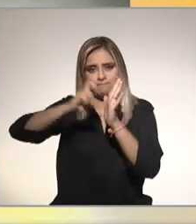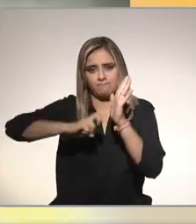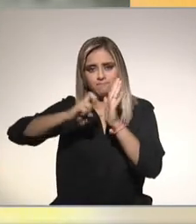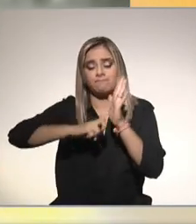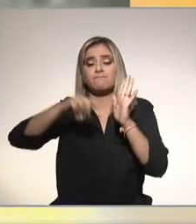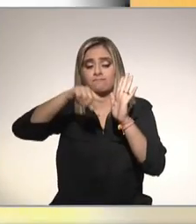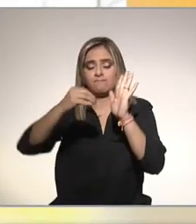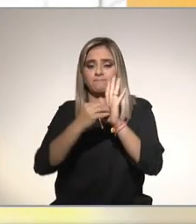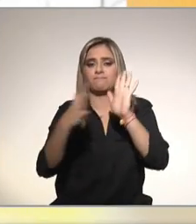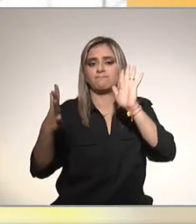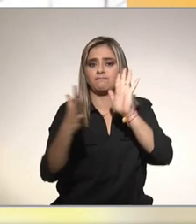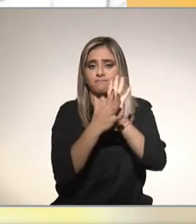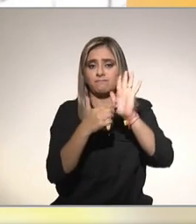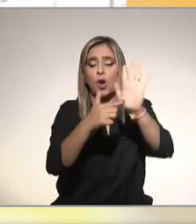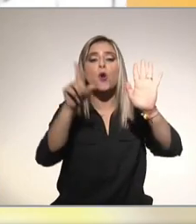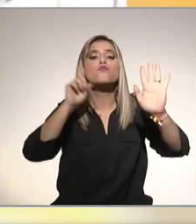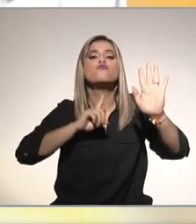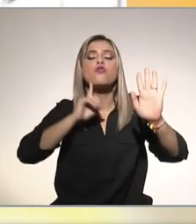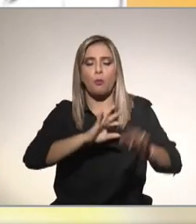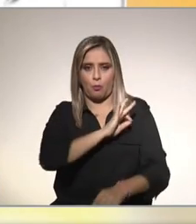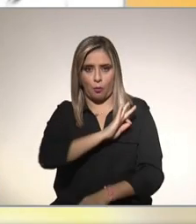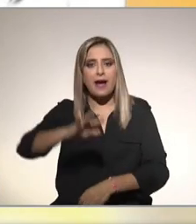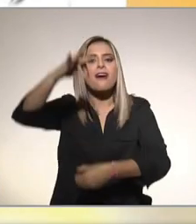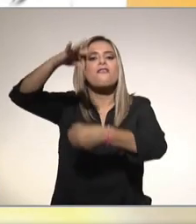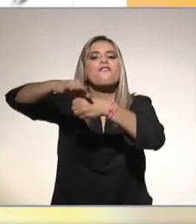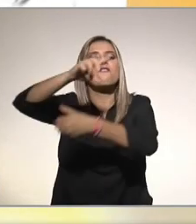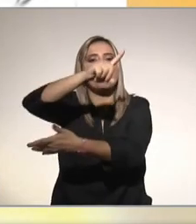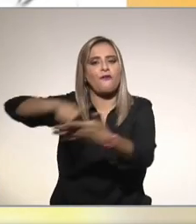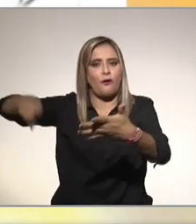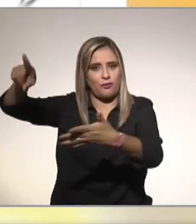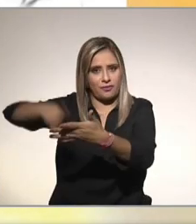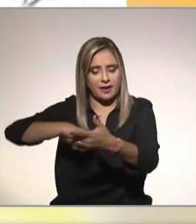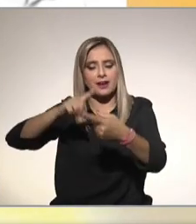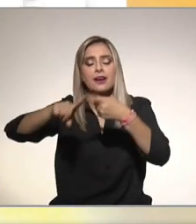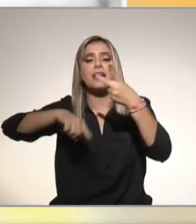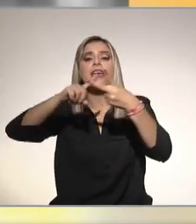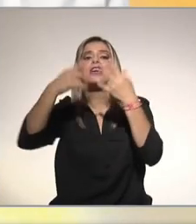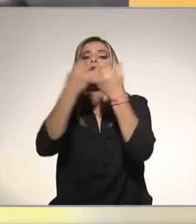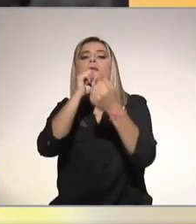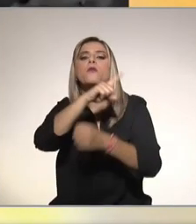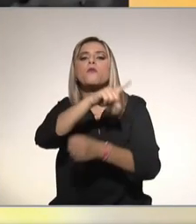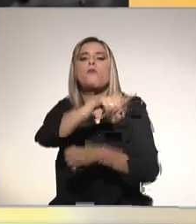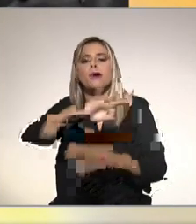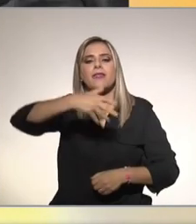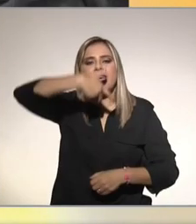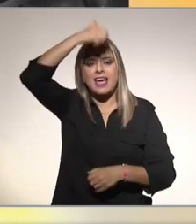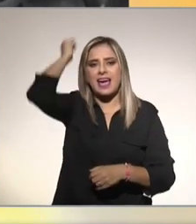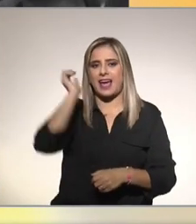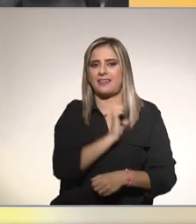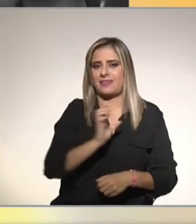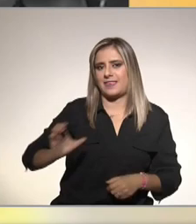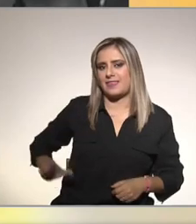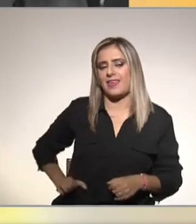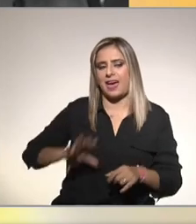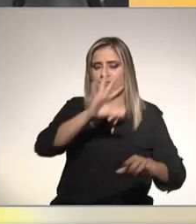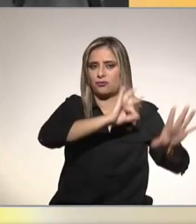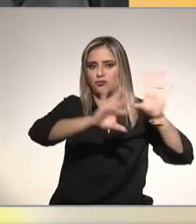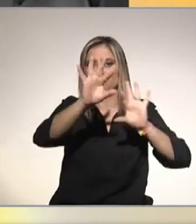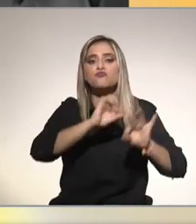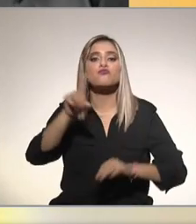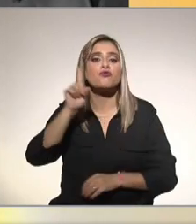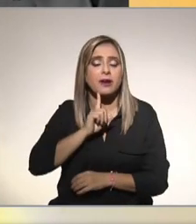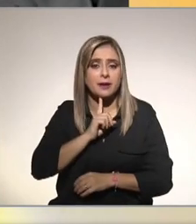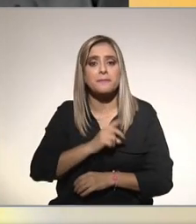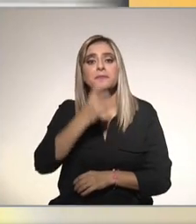se planteó que la mujer pudiera votar y obtener cargos de elección popular dicha iniciativa fue